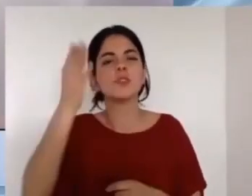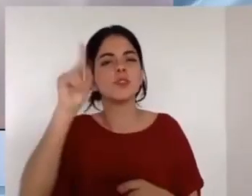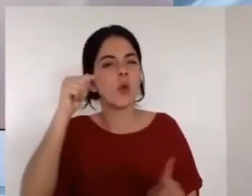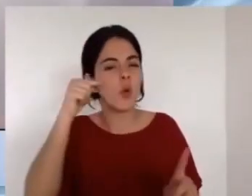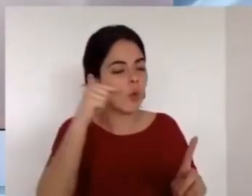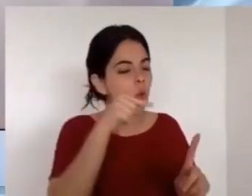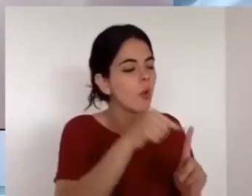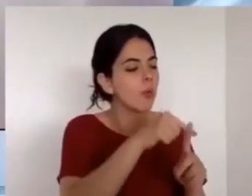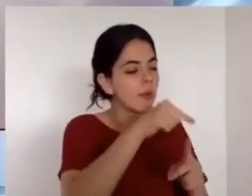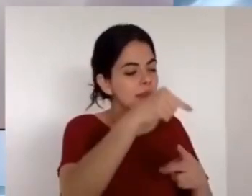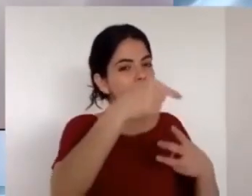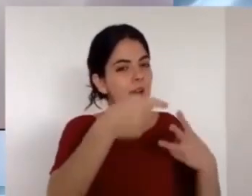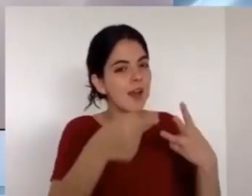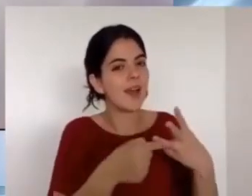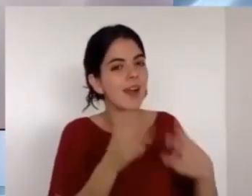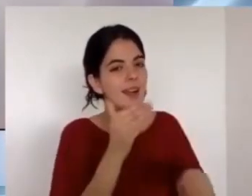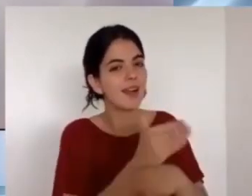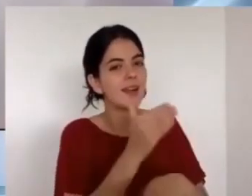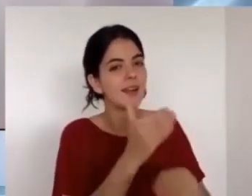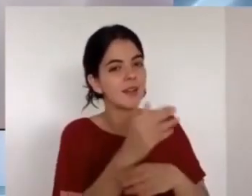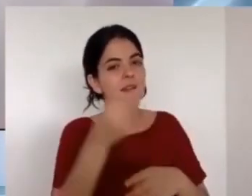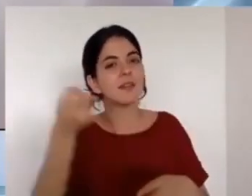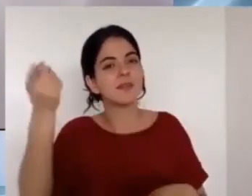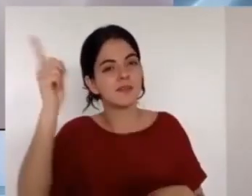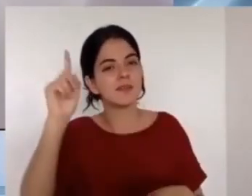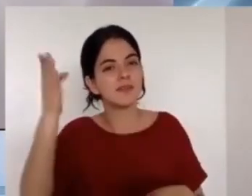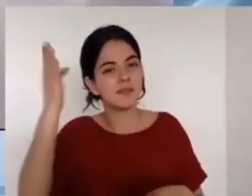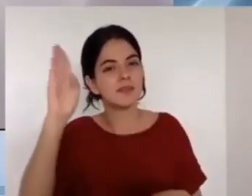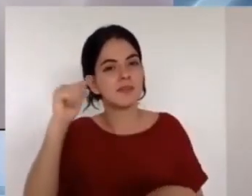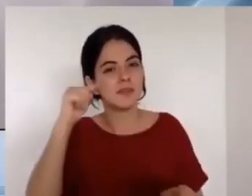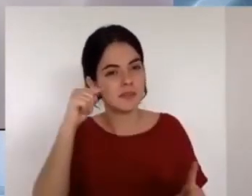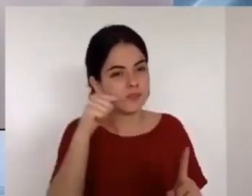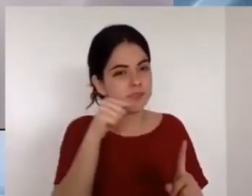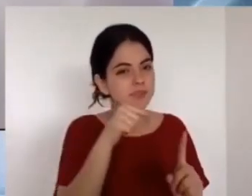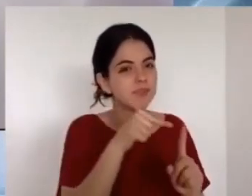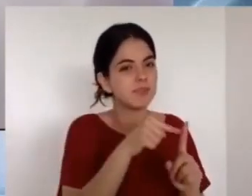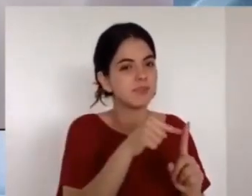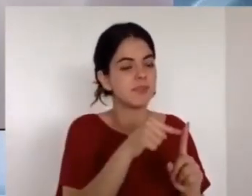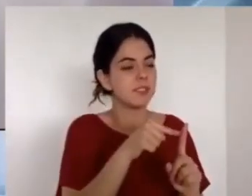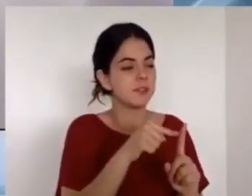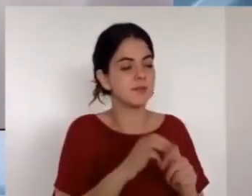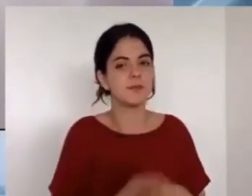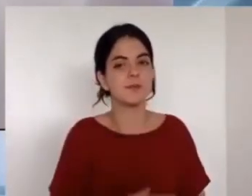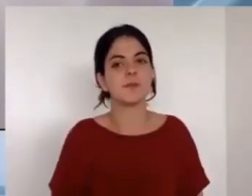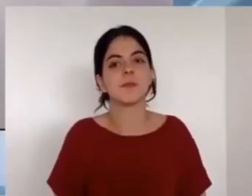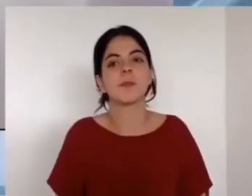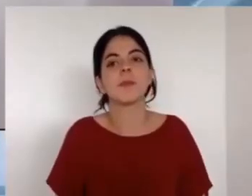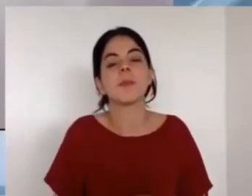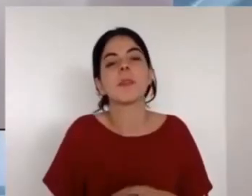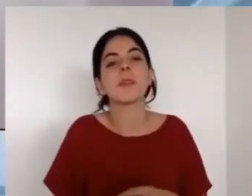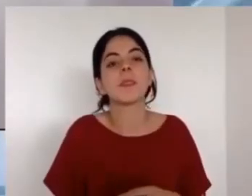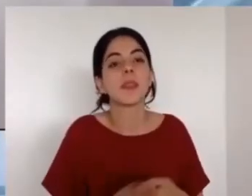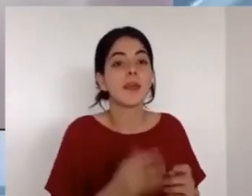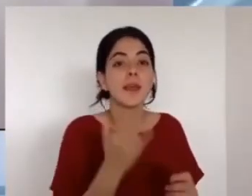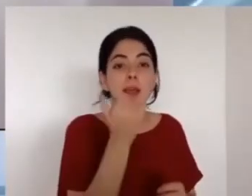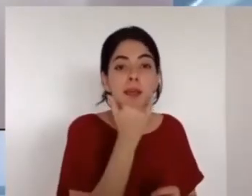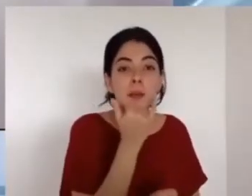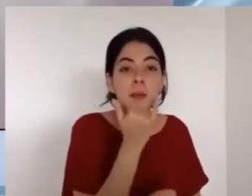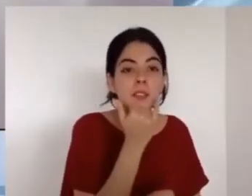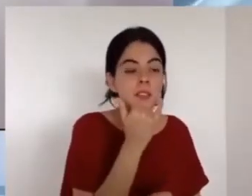debían, perdón, dar en el pueblo. ¿Cuáles son esos cuatro cambios?